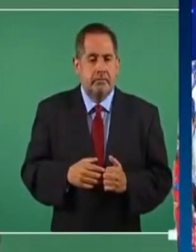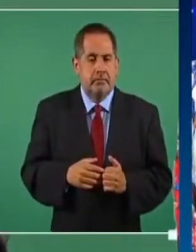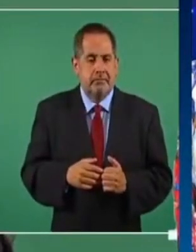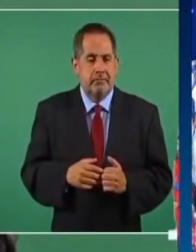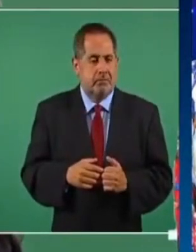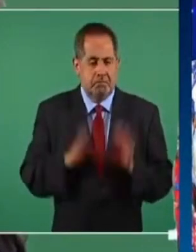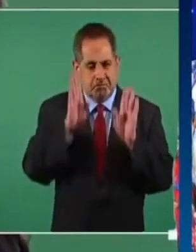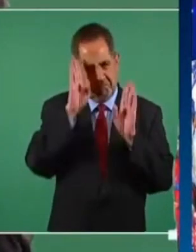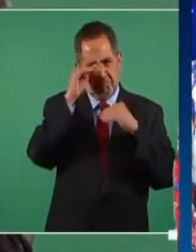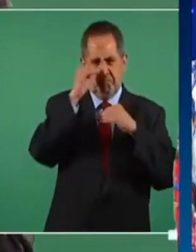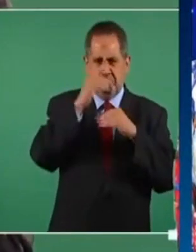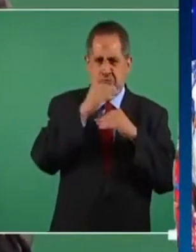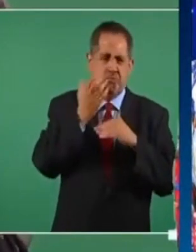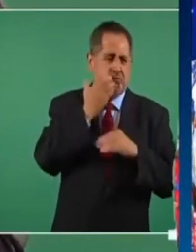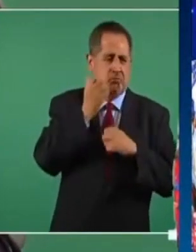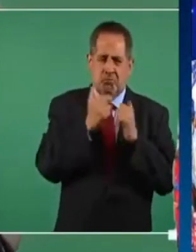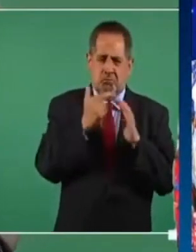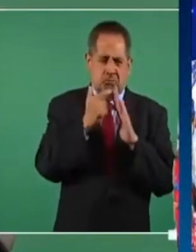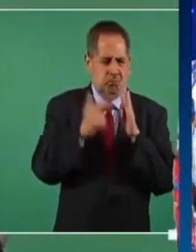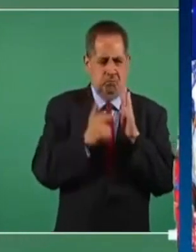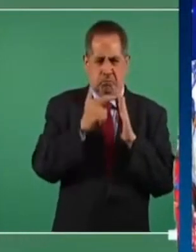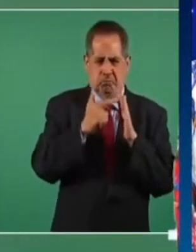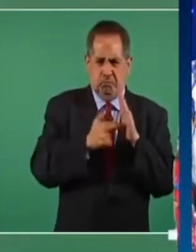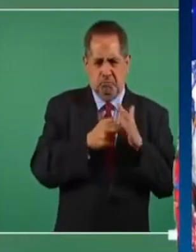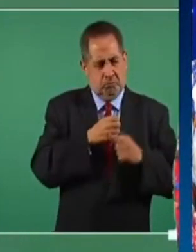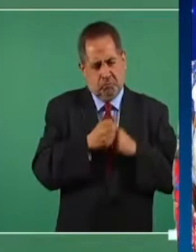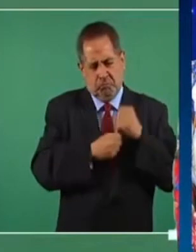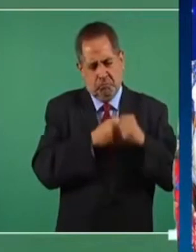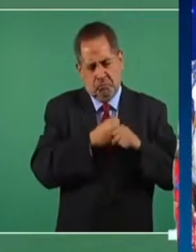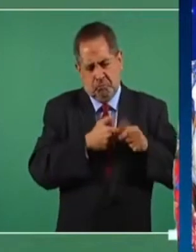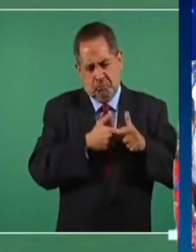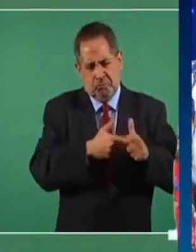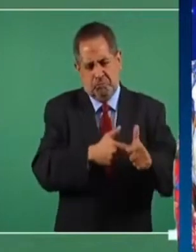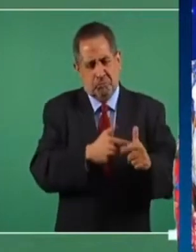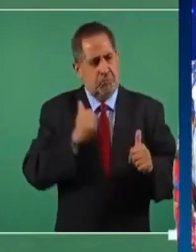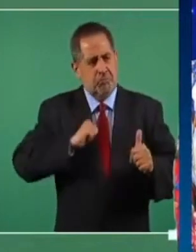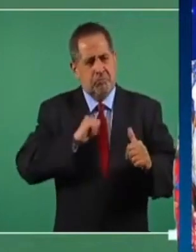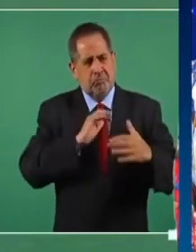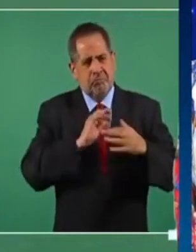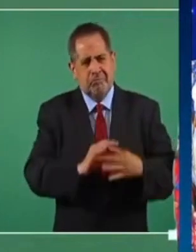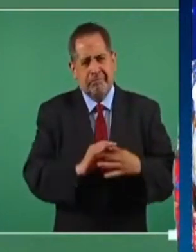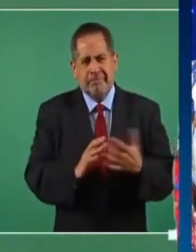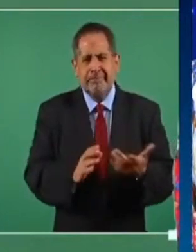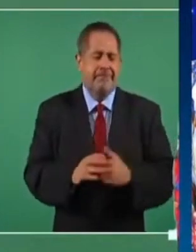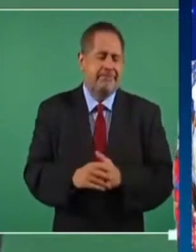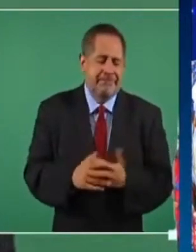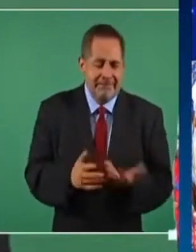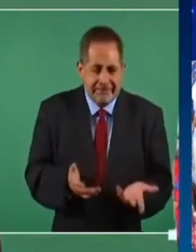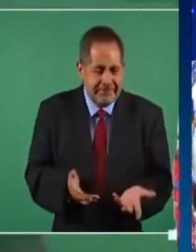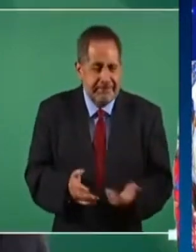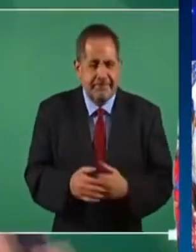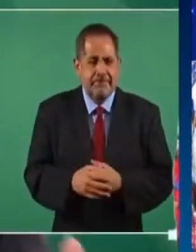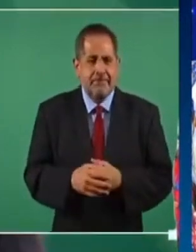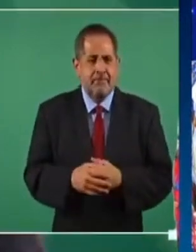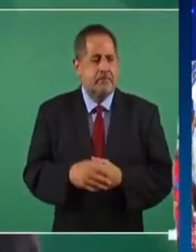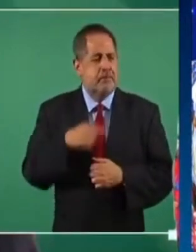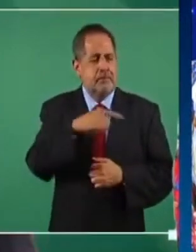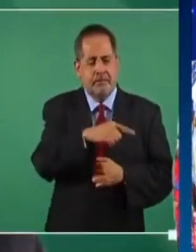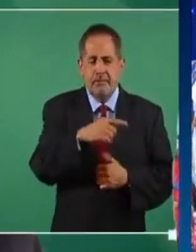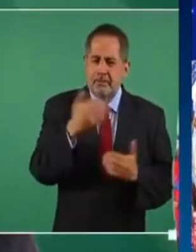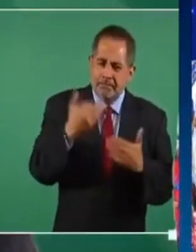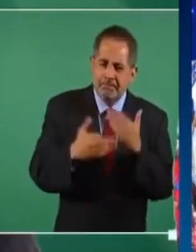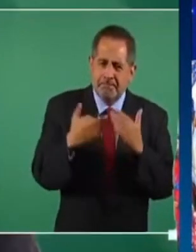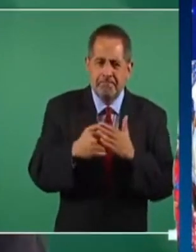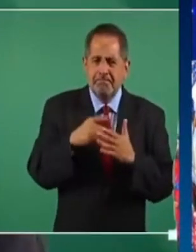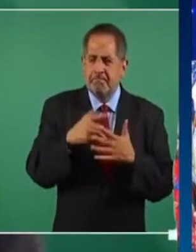ortodoxa en la aplicación de la ley no son capaces